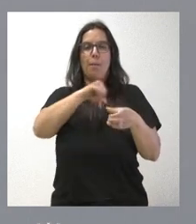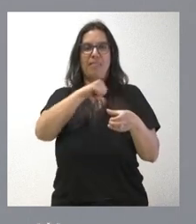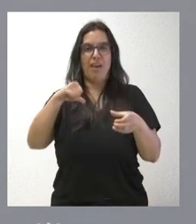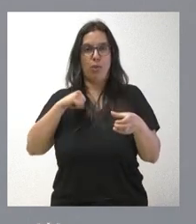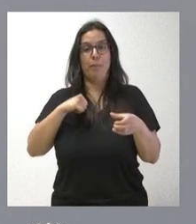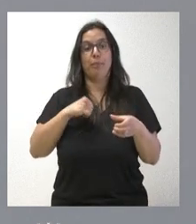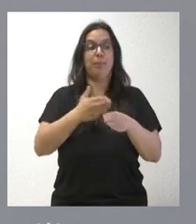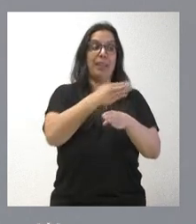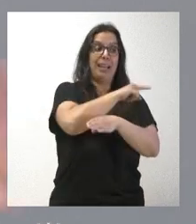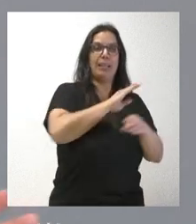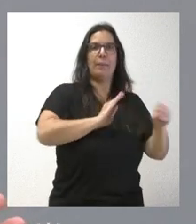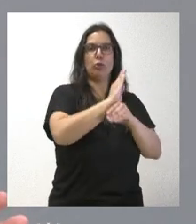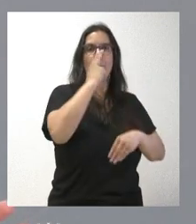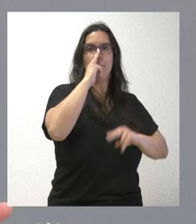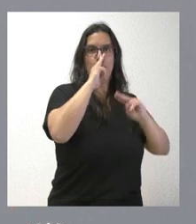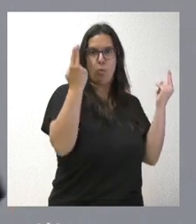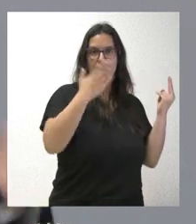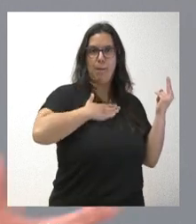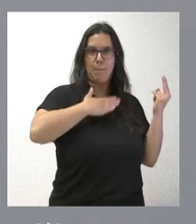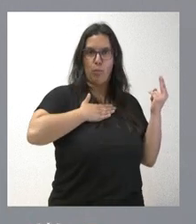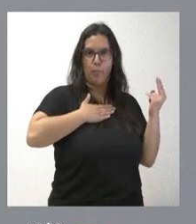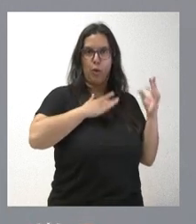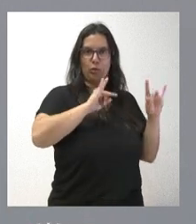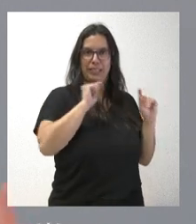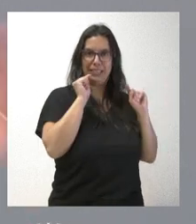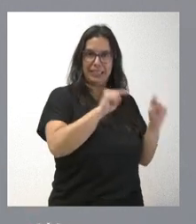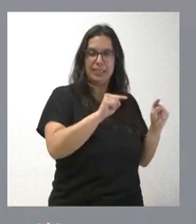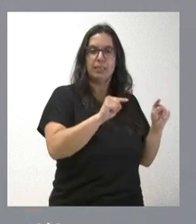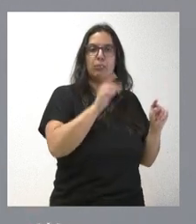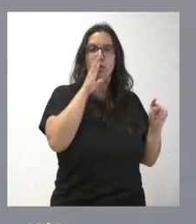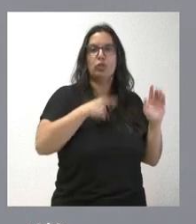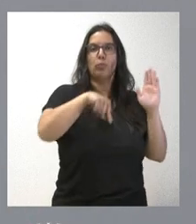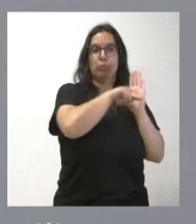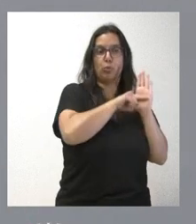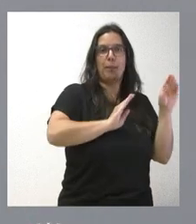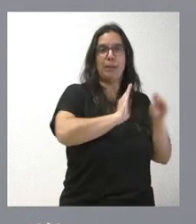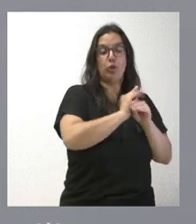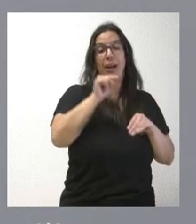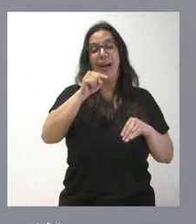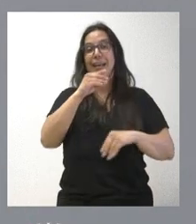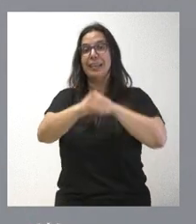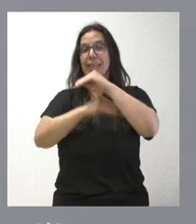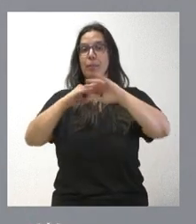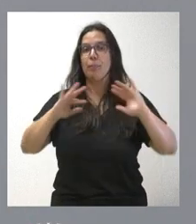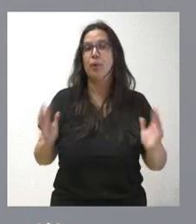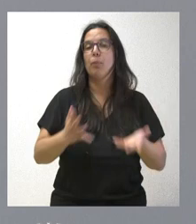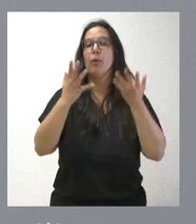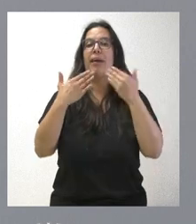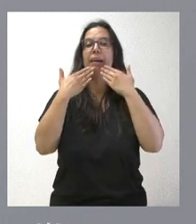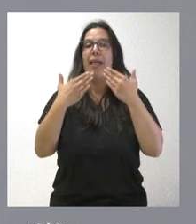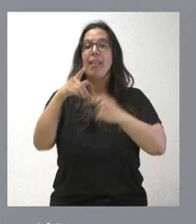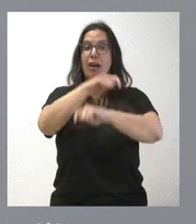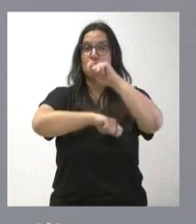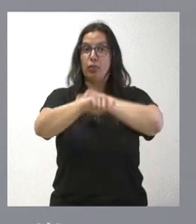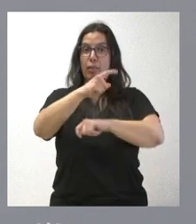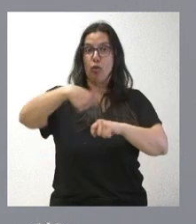El anterior es una inversión pública hecha por la Administración autonómica, de ahí que figura la inversión. Aquí lo que se trata es de promover, a través de una agrupación de